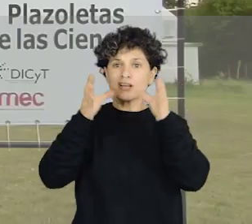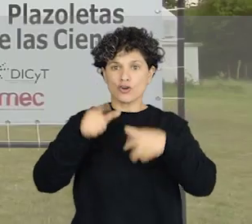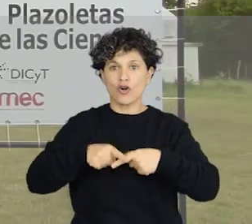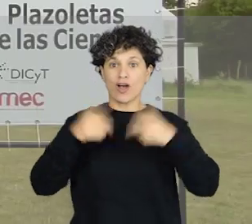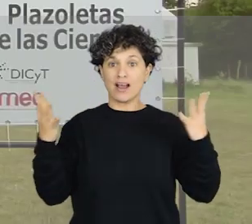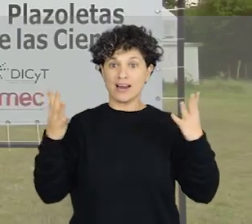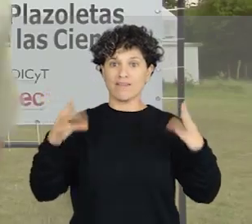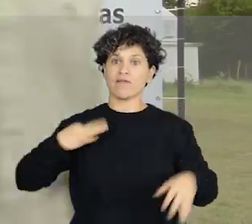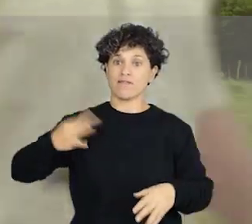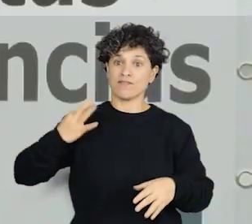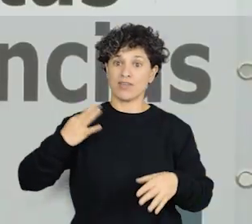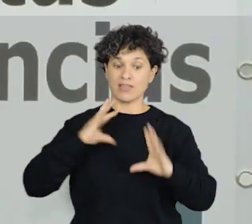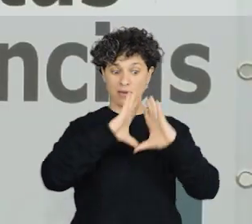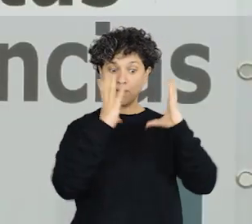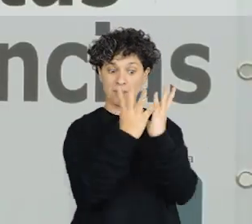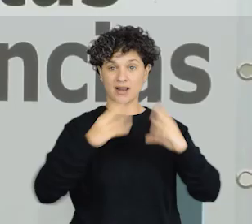¿Qué un peligroso?